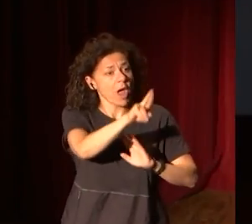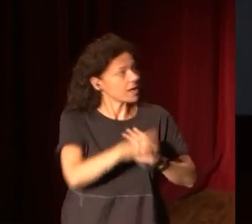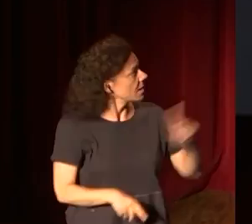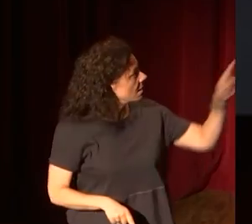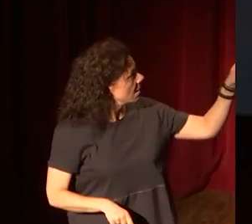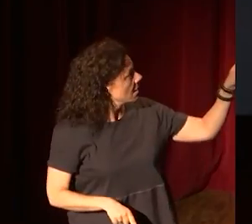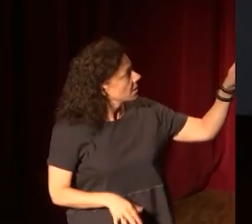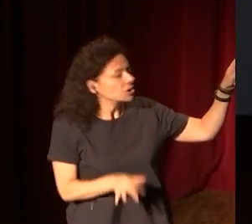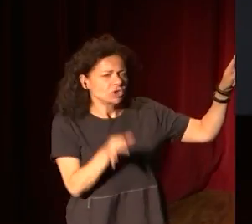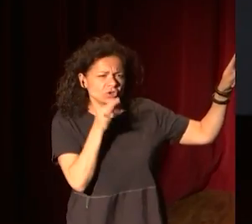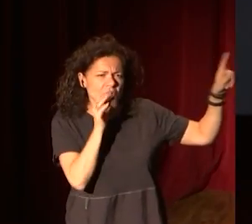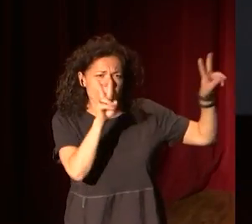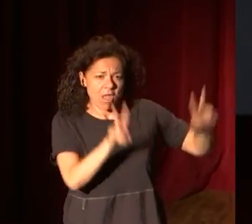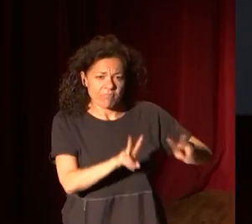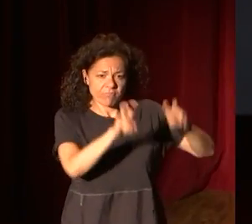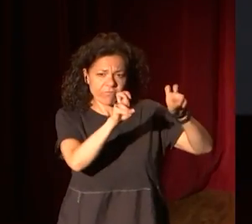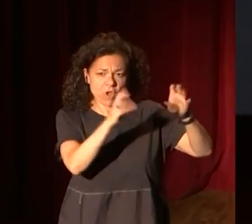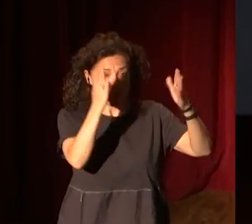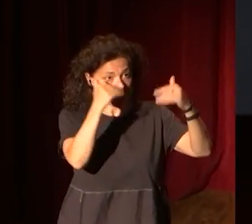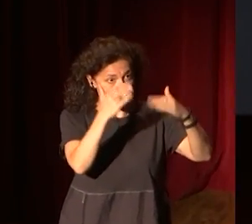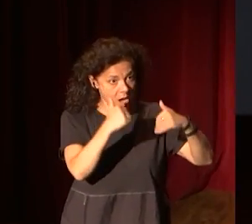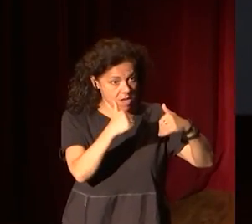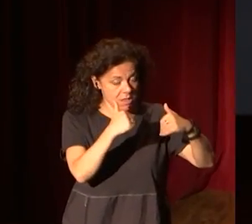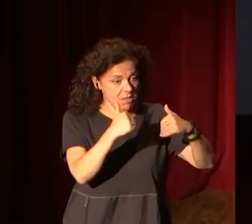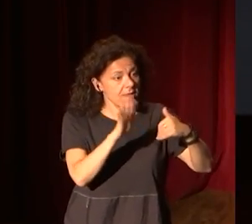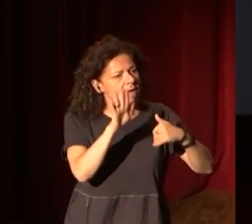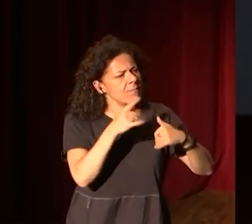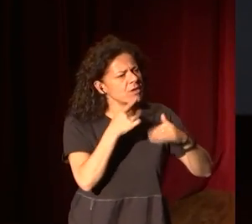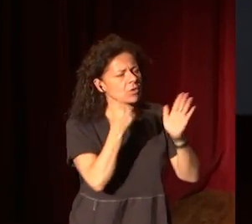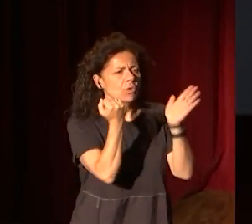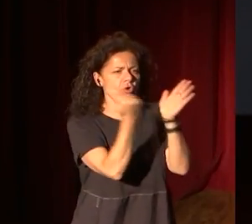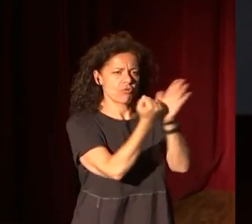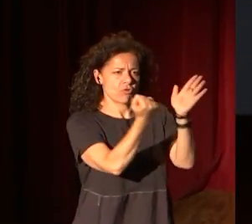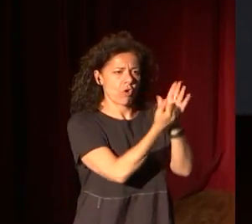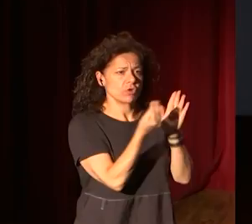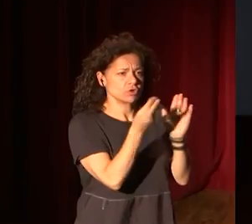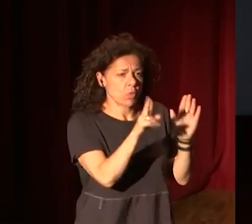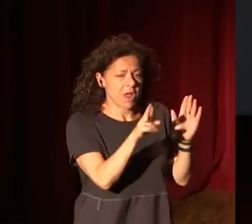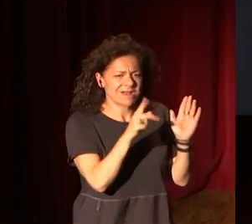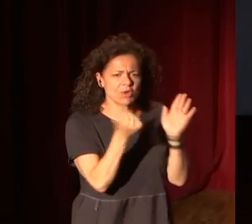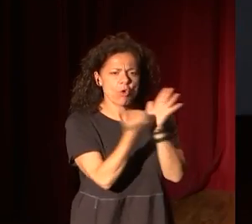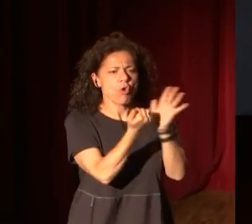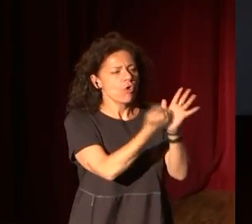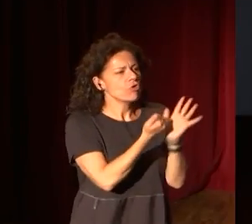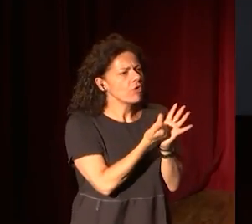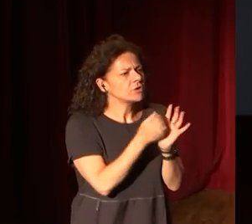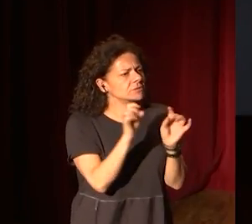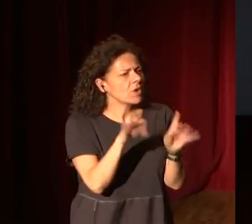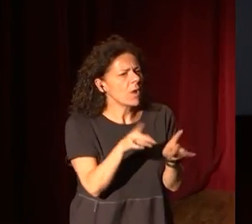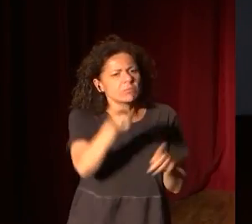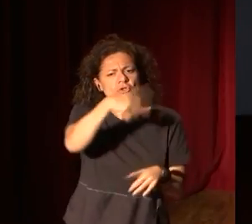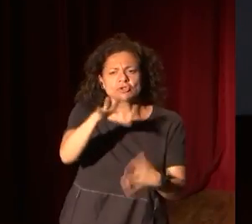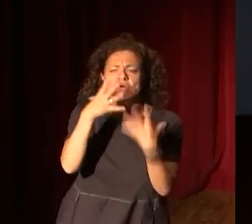se supone que no está todavía actualizado, no hemos llegado al beacon todavía, y entonces ha puesto códigos QR, que son los códigos como, bueno, códigos de, para que